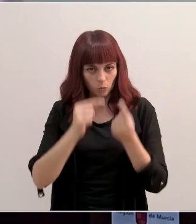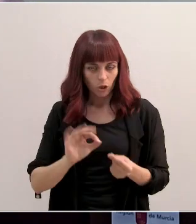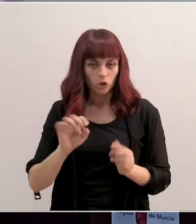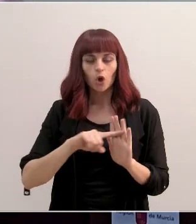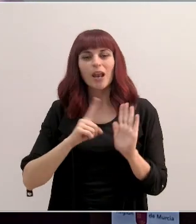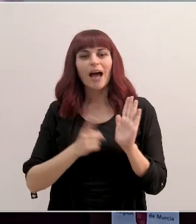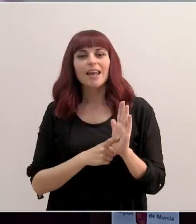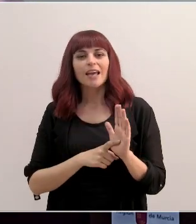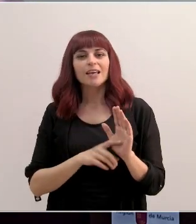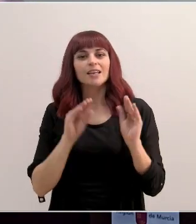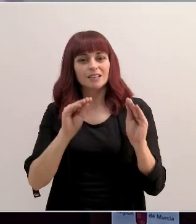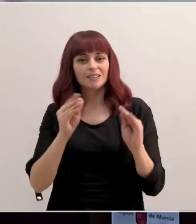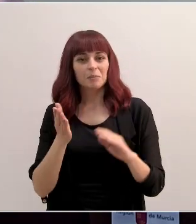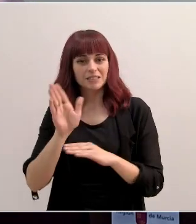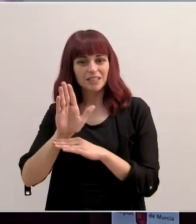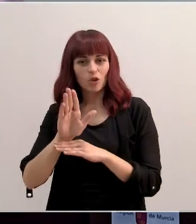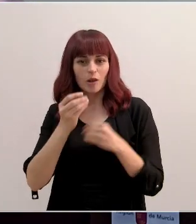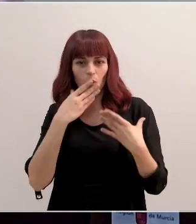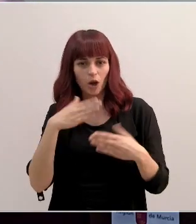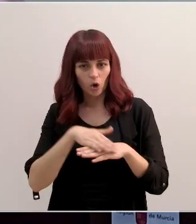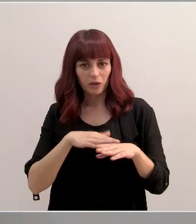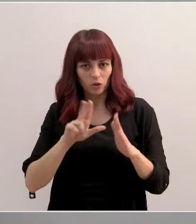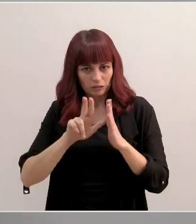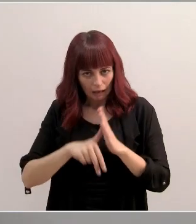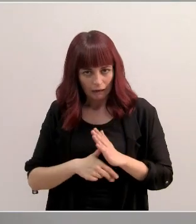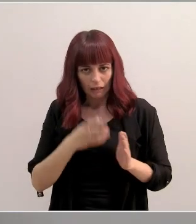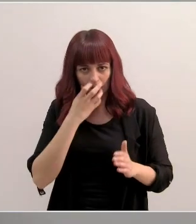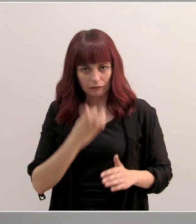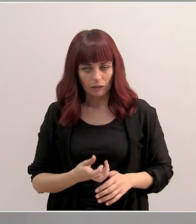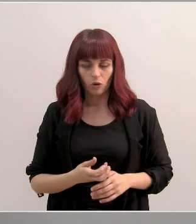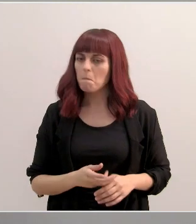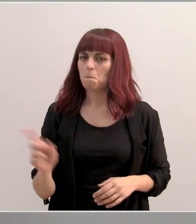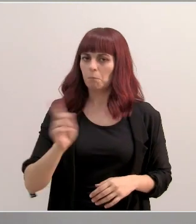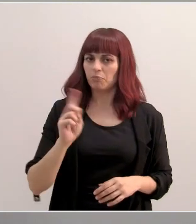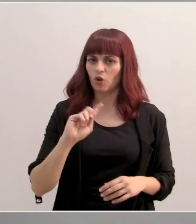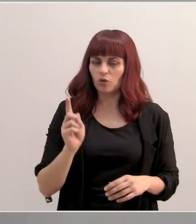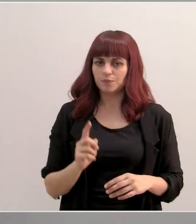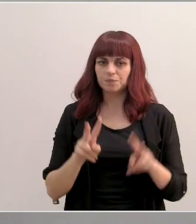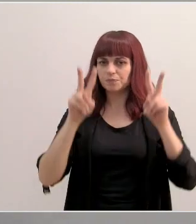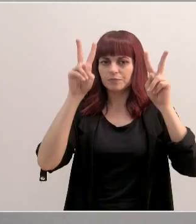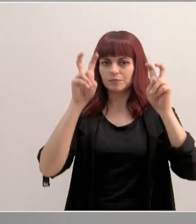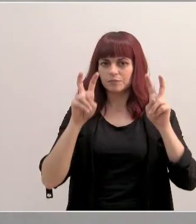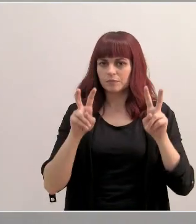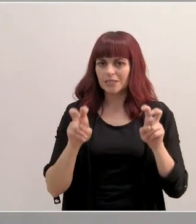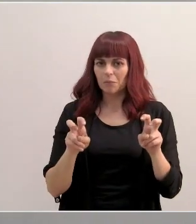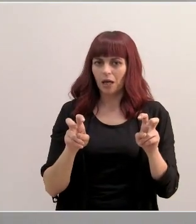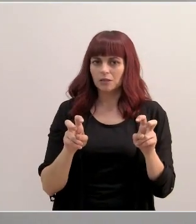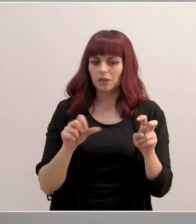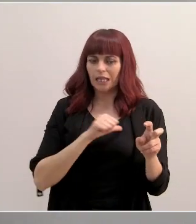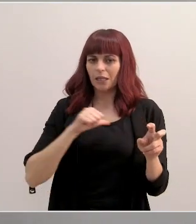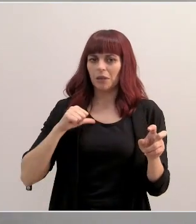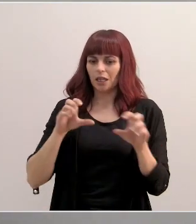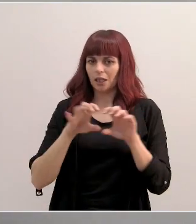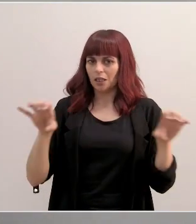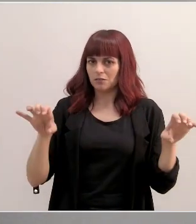o la ley que ustedes han presentado de buen gobierno? Vamos a ver, en absoluto. Son cuestiones totalmente independientes.